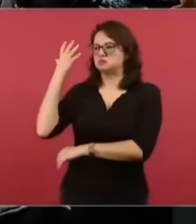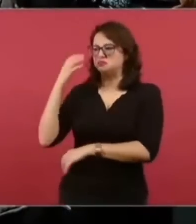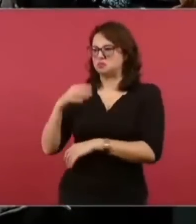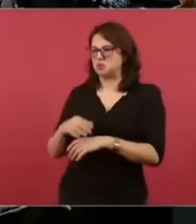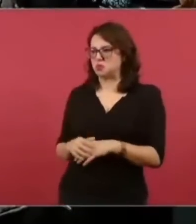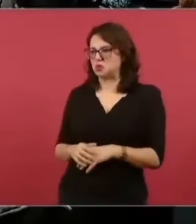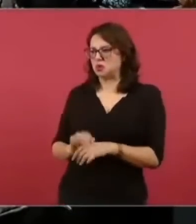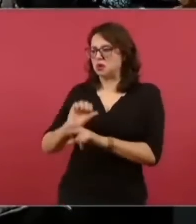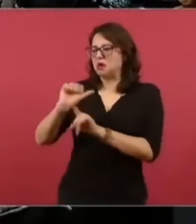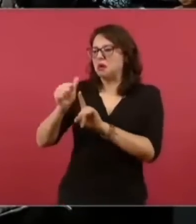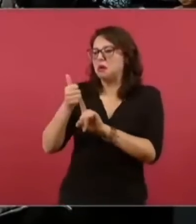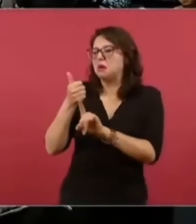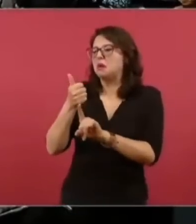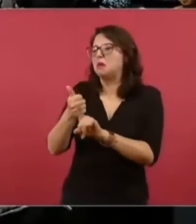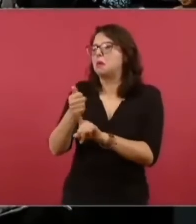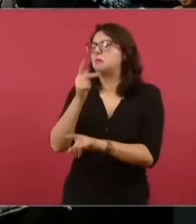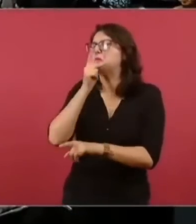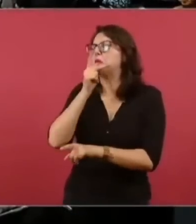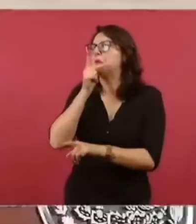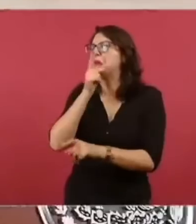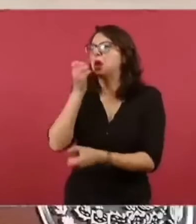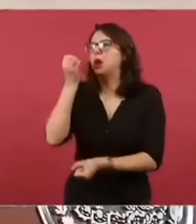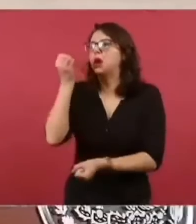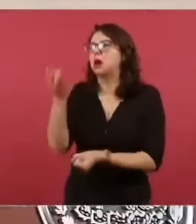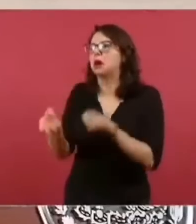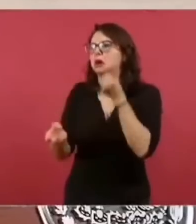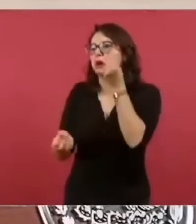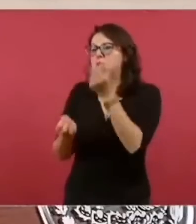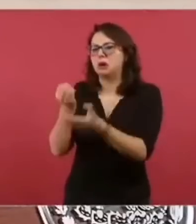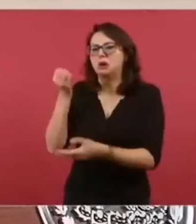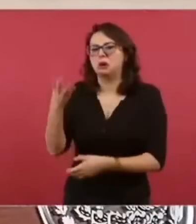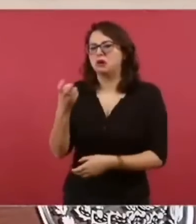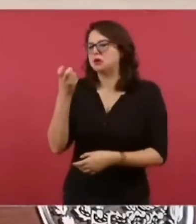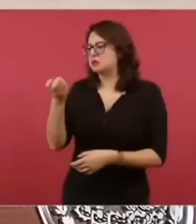que viene de atrás.